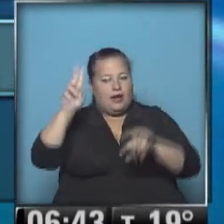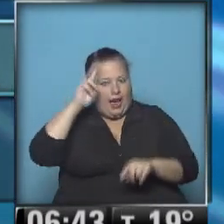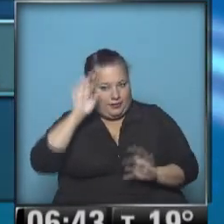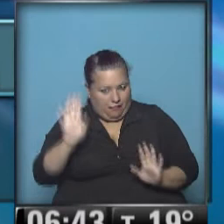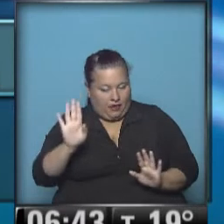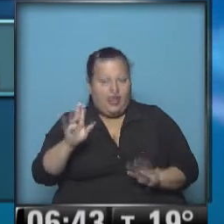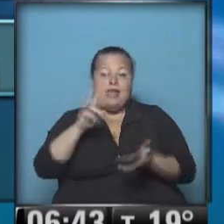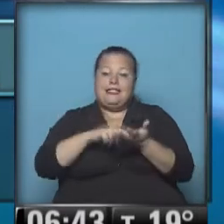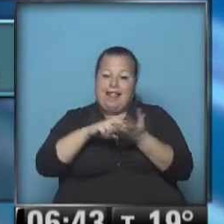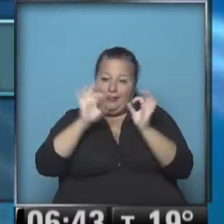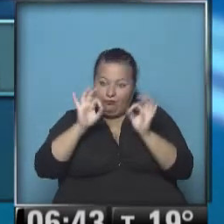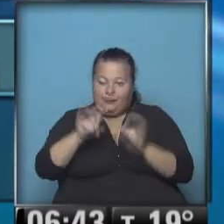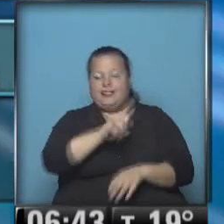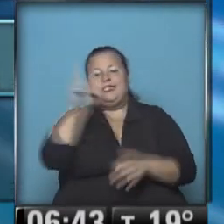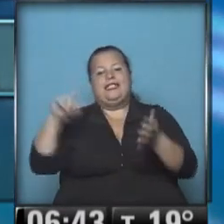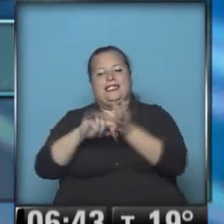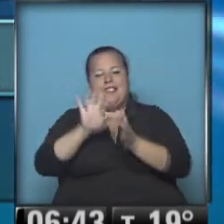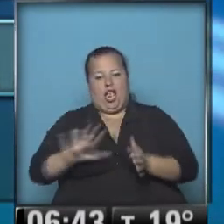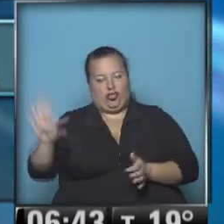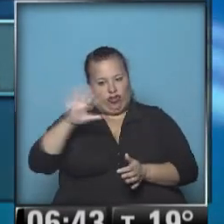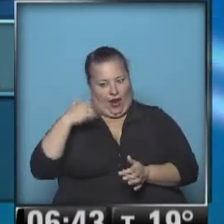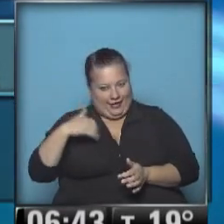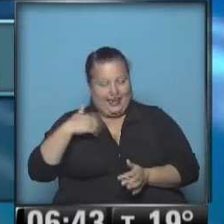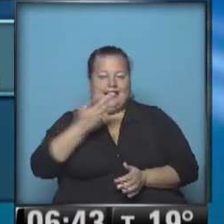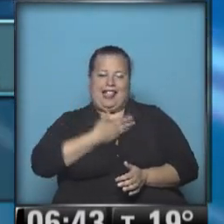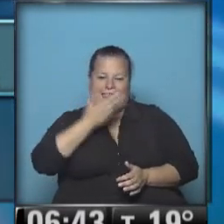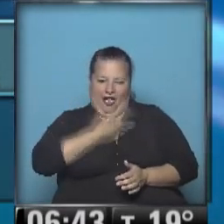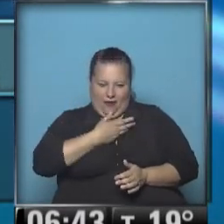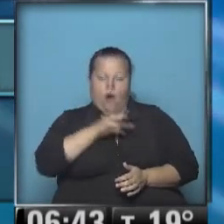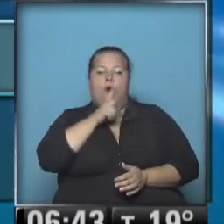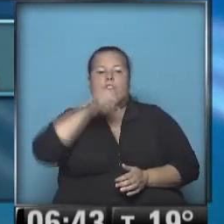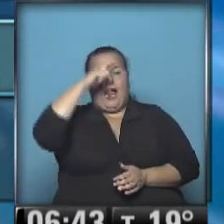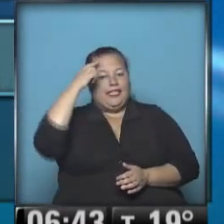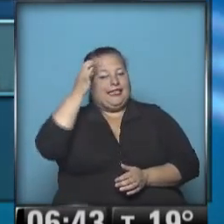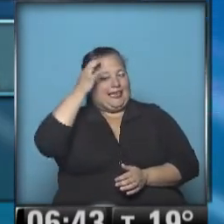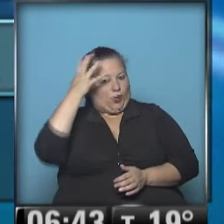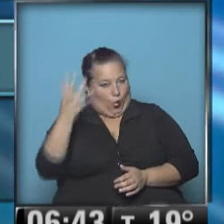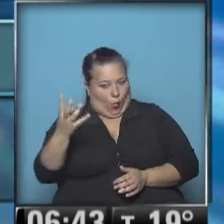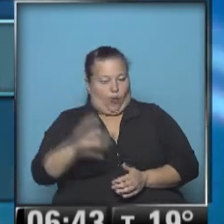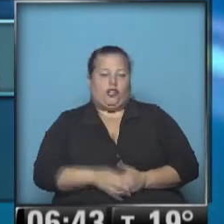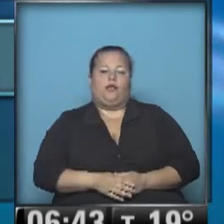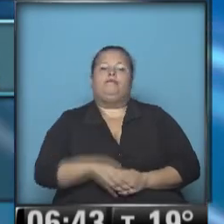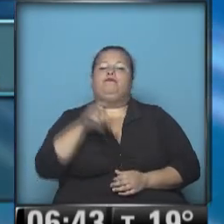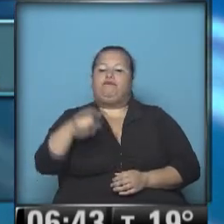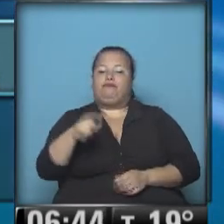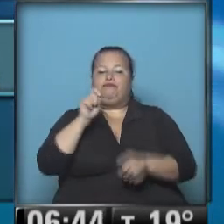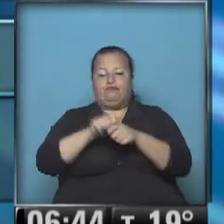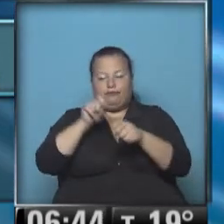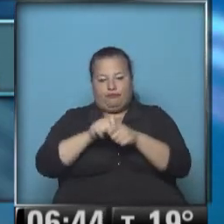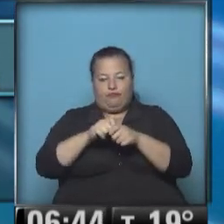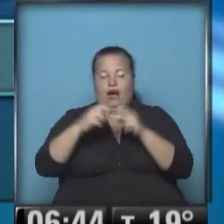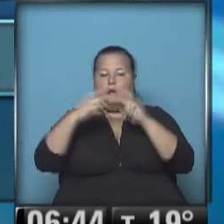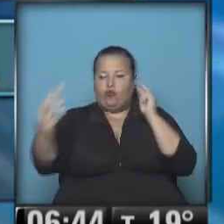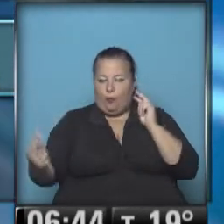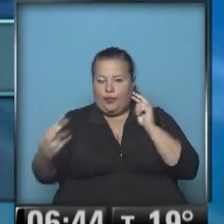De Salta, nos vamos al centro geográfico de nuestro país, a Santa Fe, Ruta Nacional 34. Hay obras en la autovía,